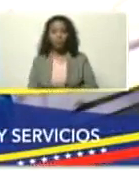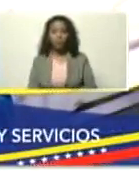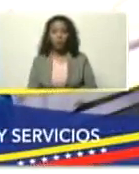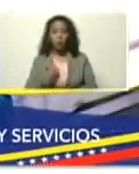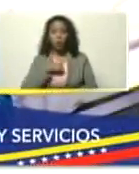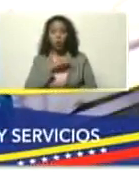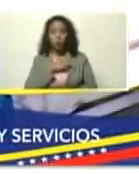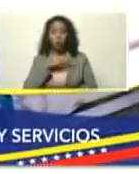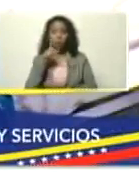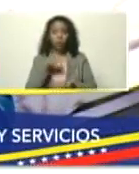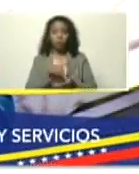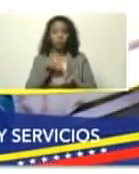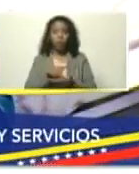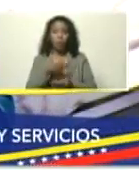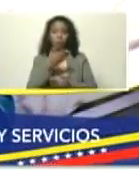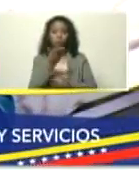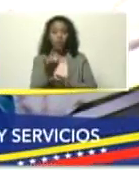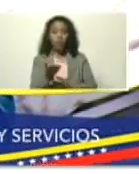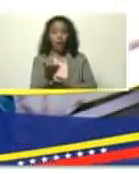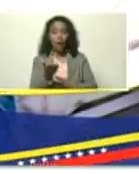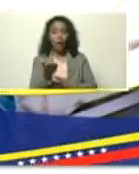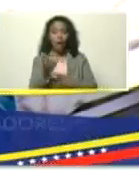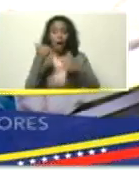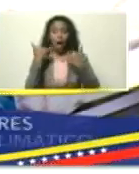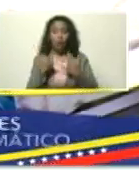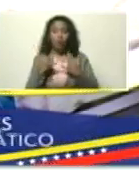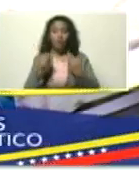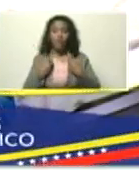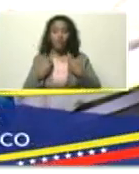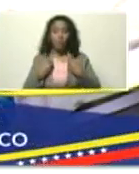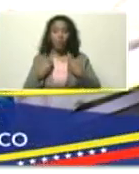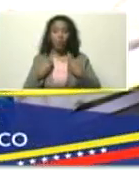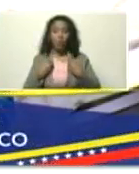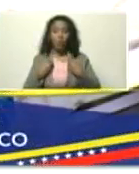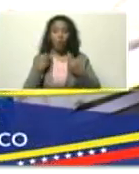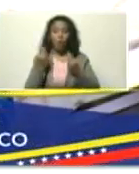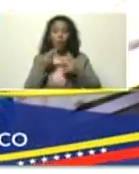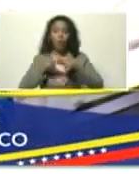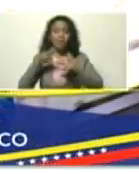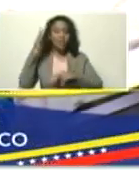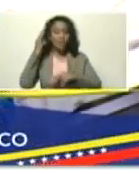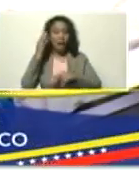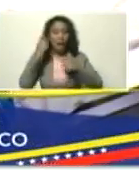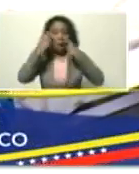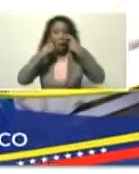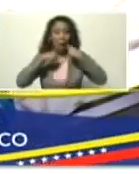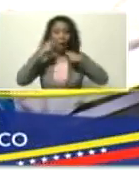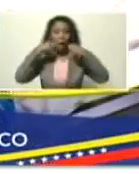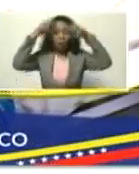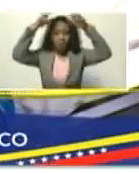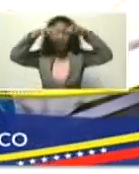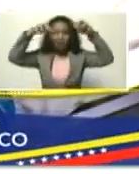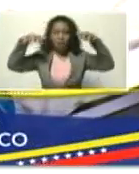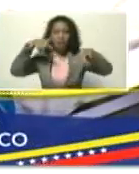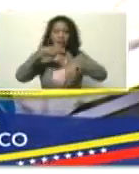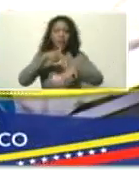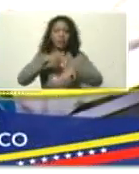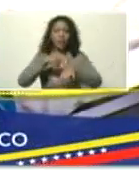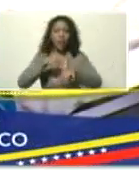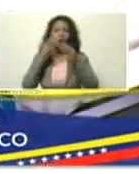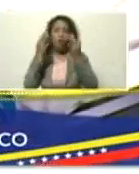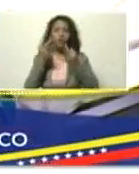presentando, como usted lo dijo, el fenómeno de la niña, las lluvias se han adelantado, de acuerdo pues, a la temporada oficial,